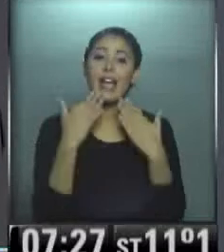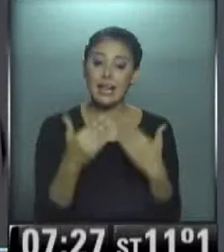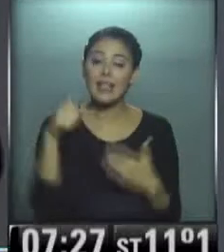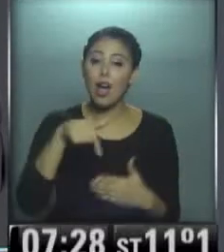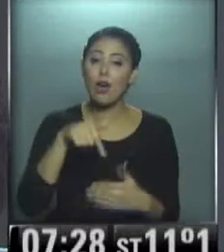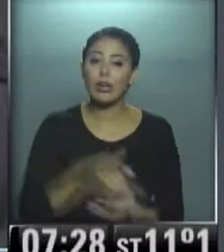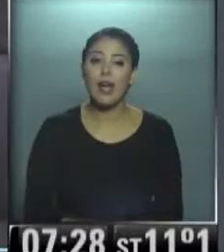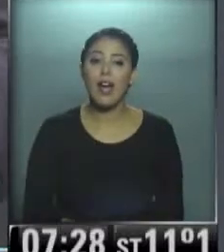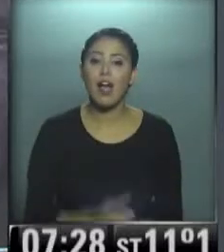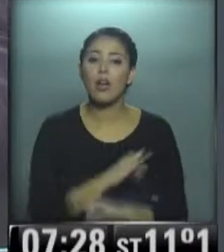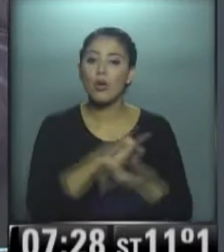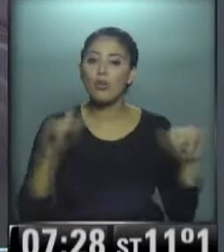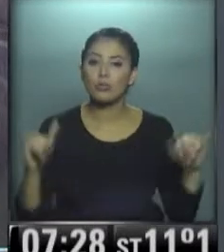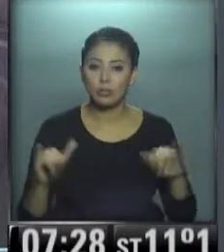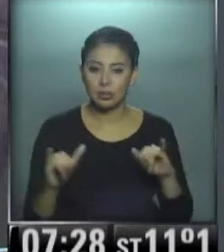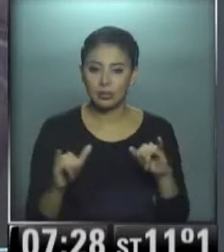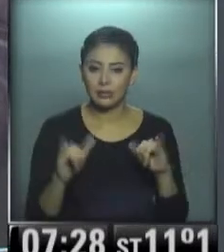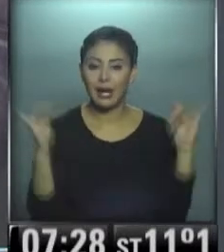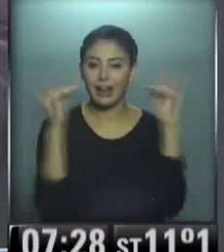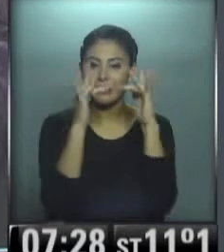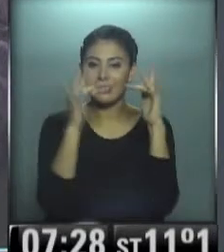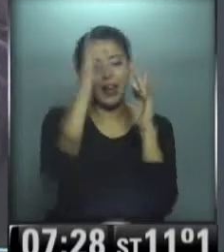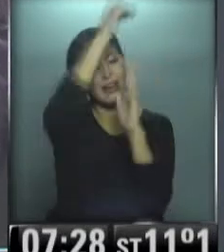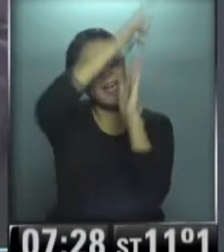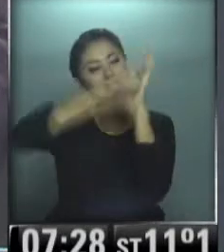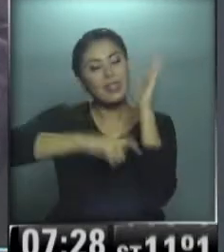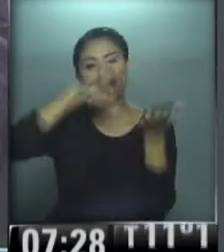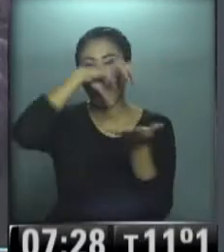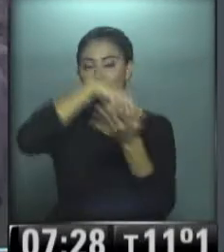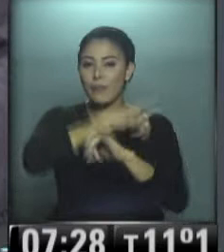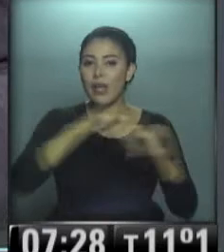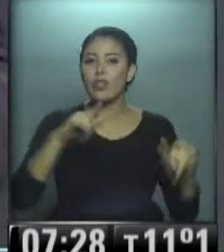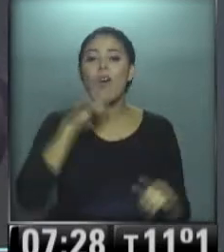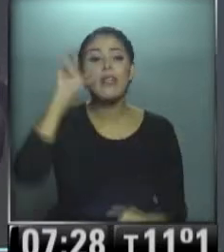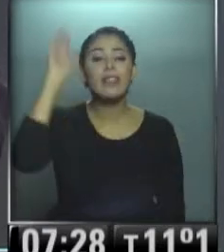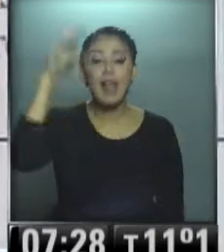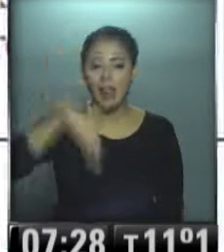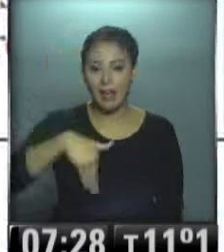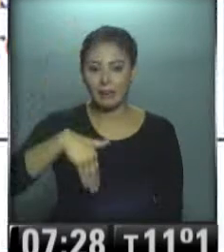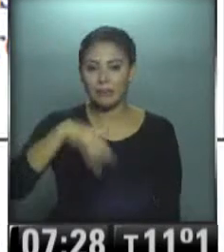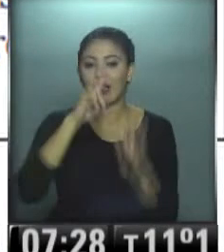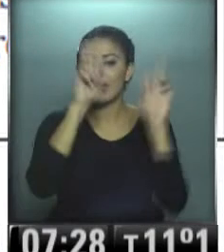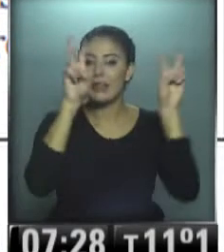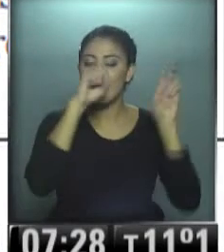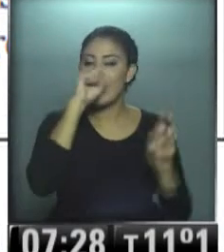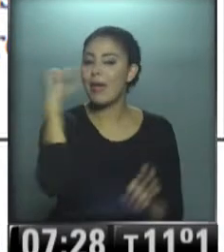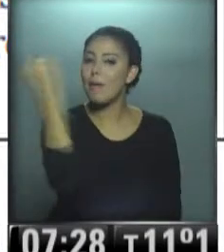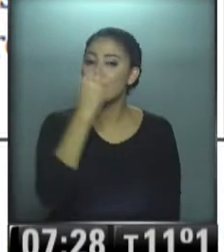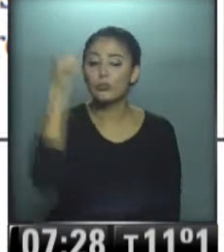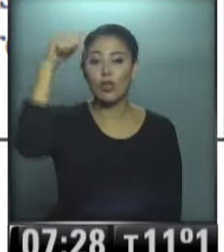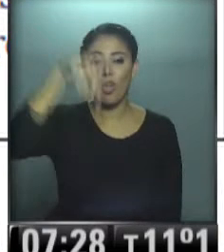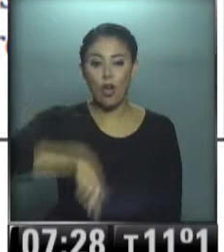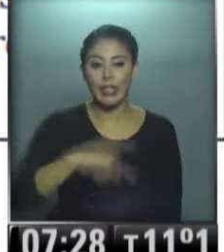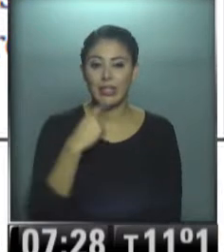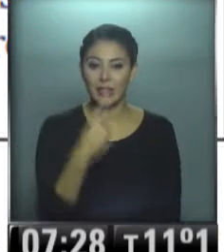Vamos a repasar ahora la portada digital de la Agencia Estatal de Noticias, TELAN, que tiene como tema central en el día de hoy